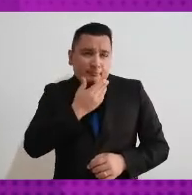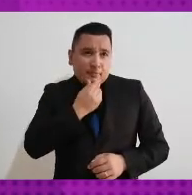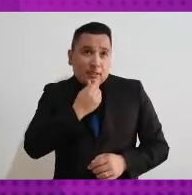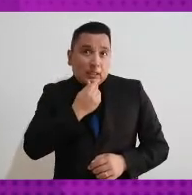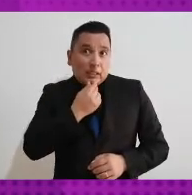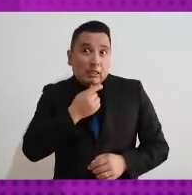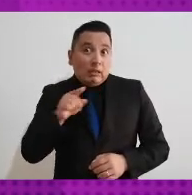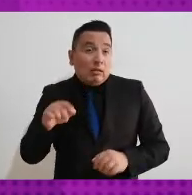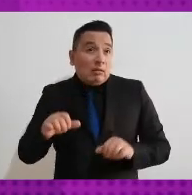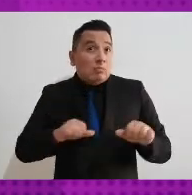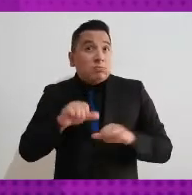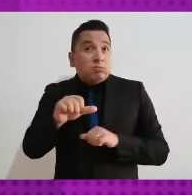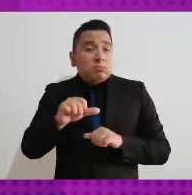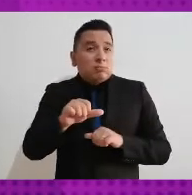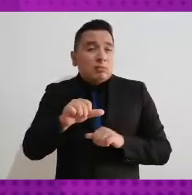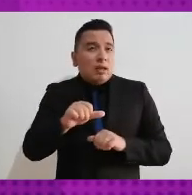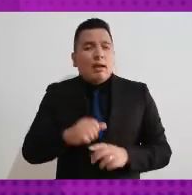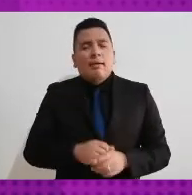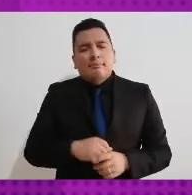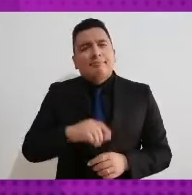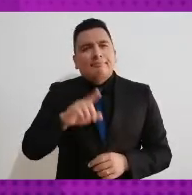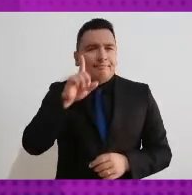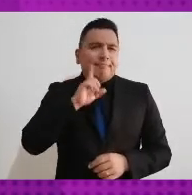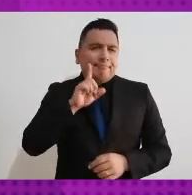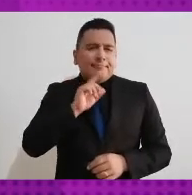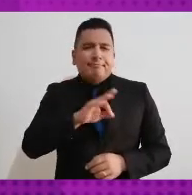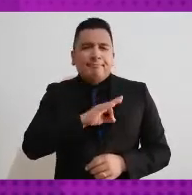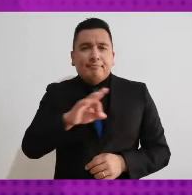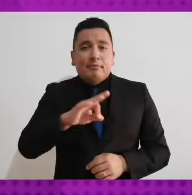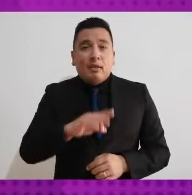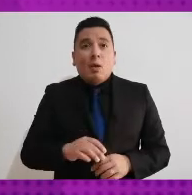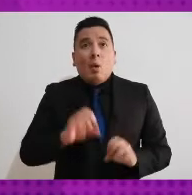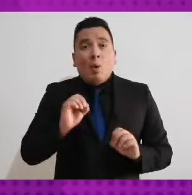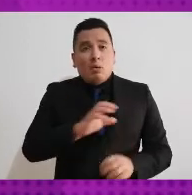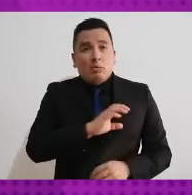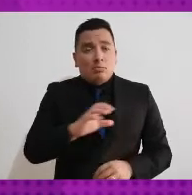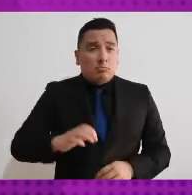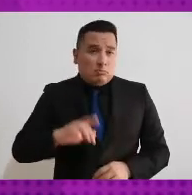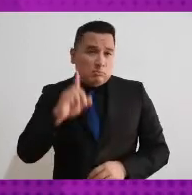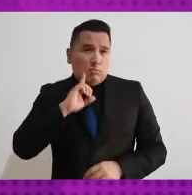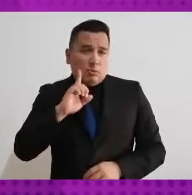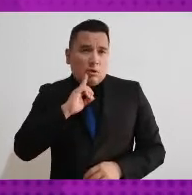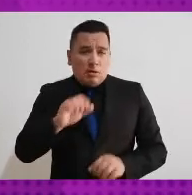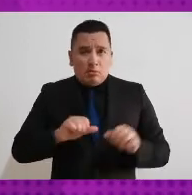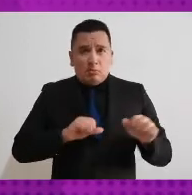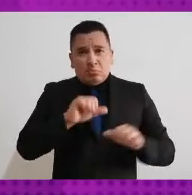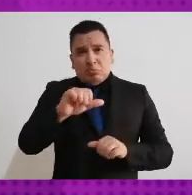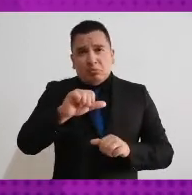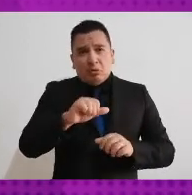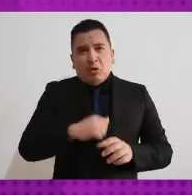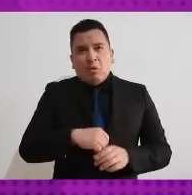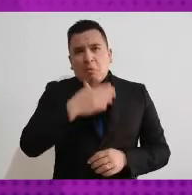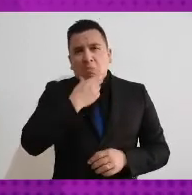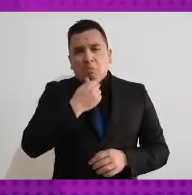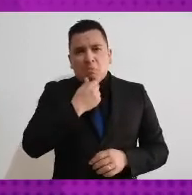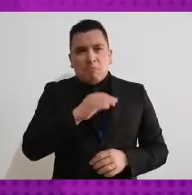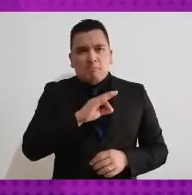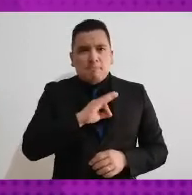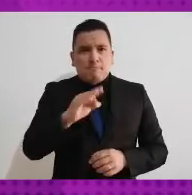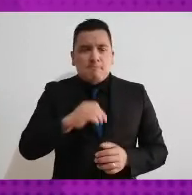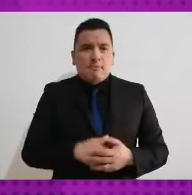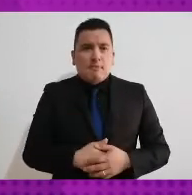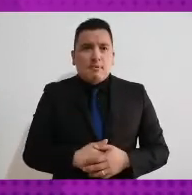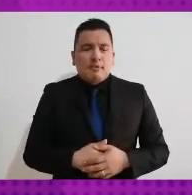las listas de representación proporcional, al menos tres de las cinco debían ser encabezadas por mujeres. Desde luego, como siempre,